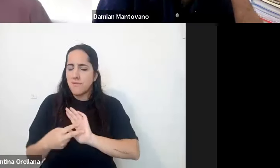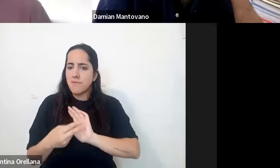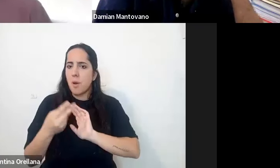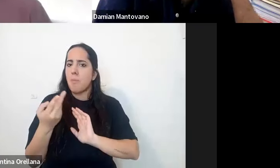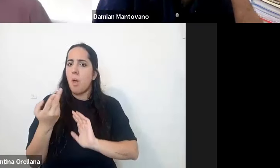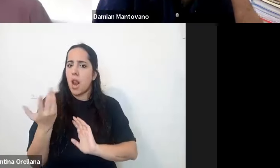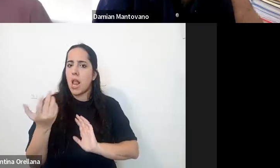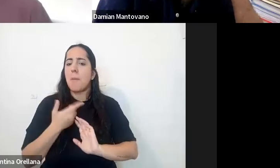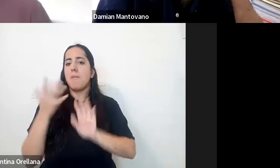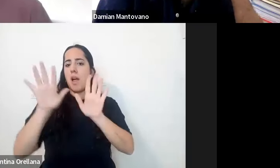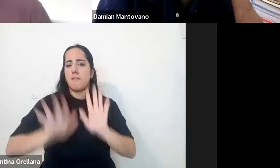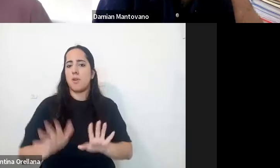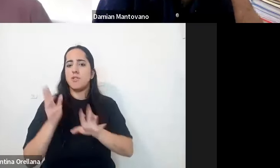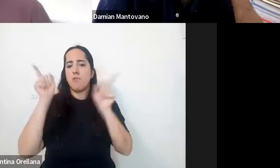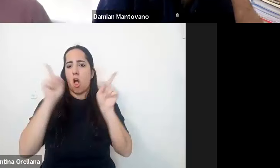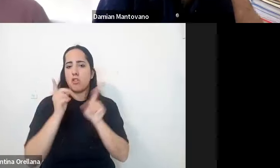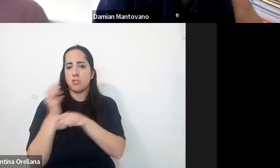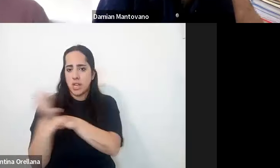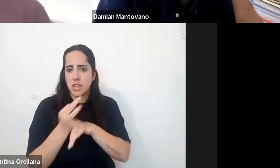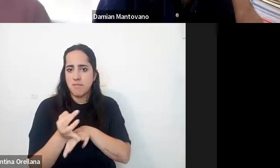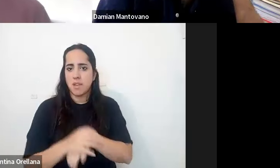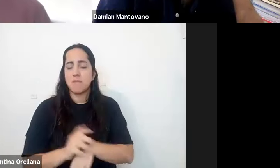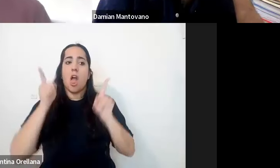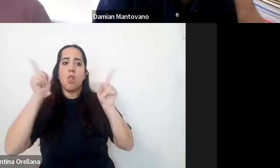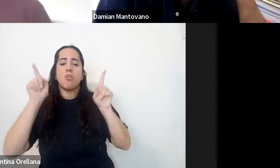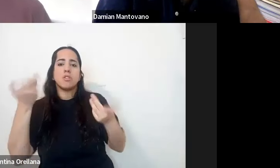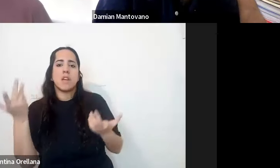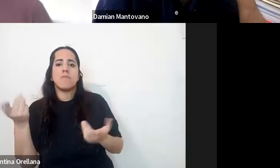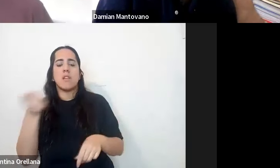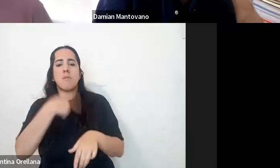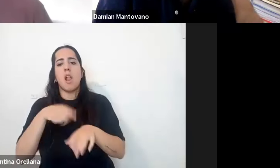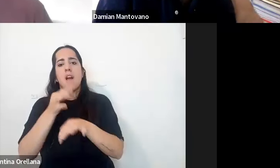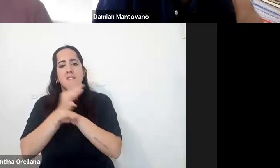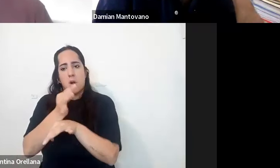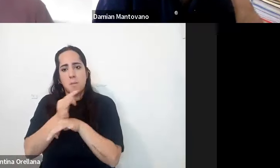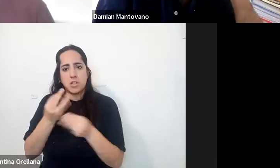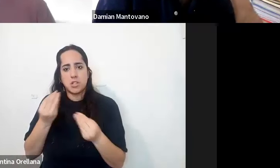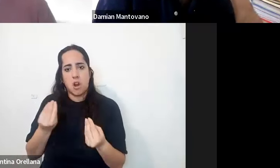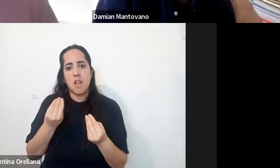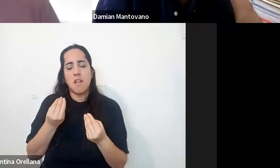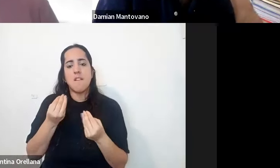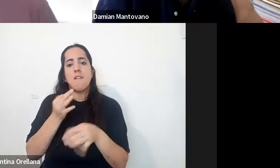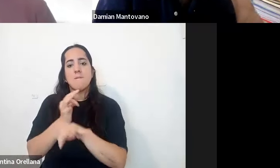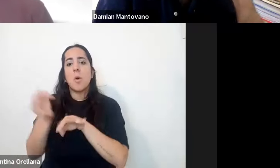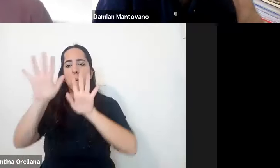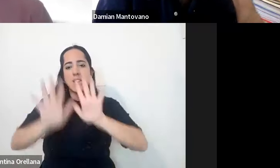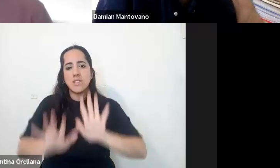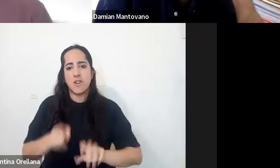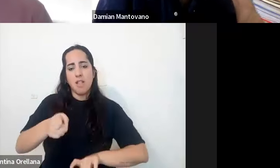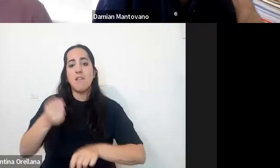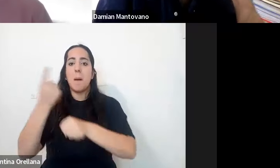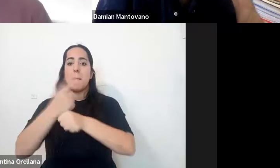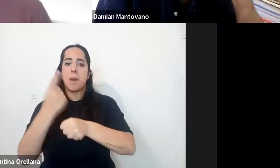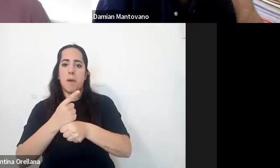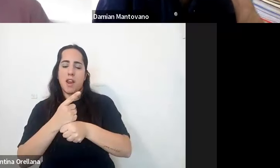formación de los docentes los docentes que tienen que ver con esta formación es la formación del primario